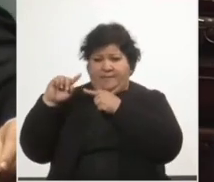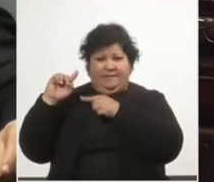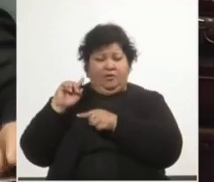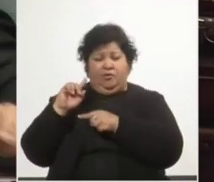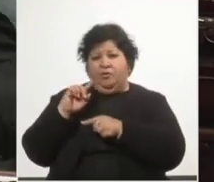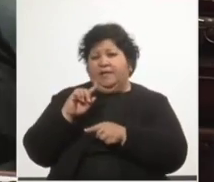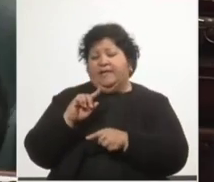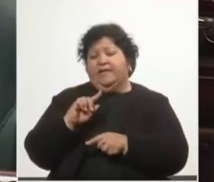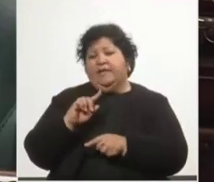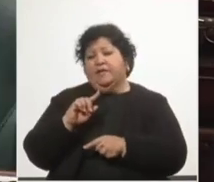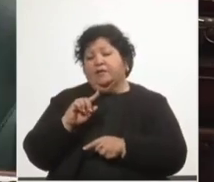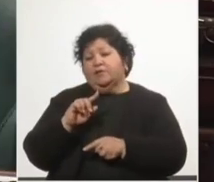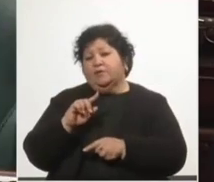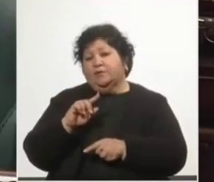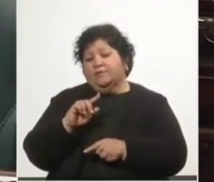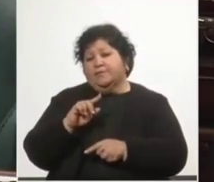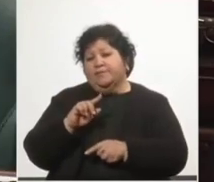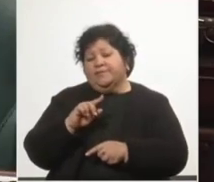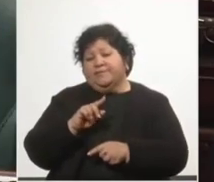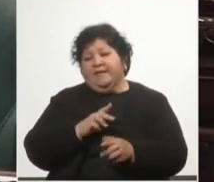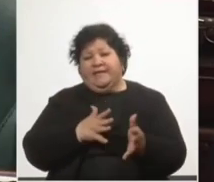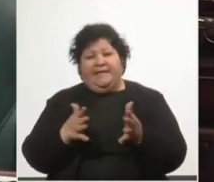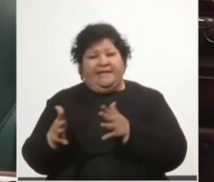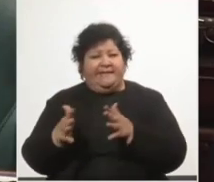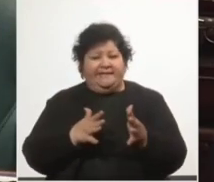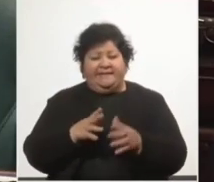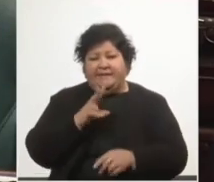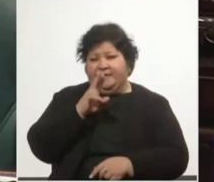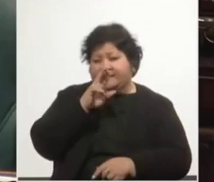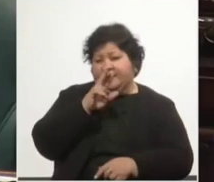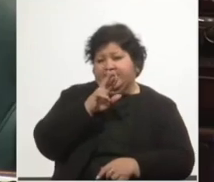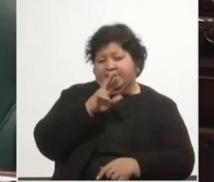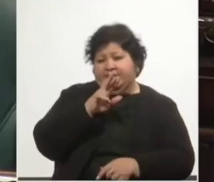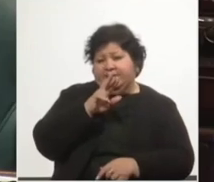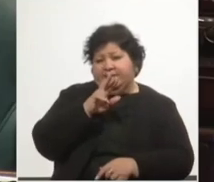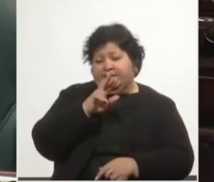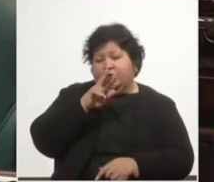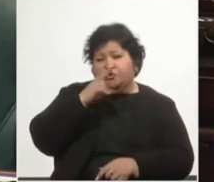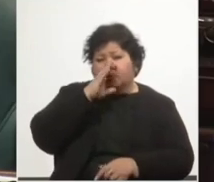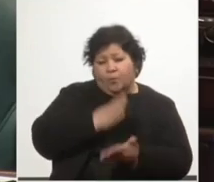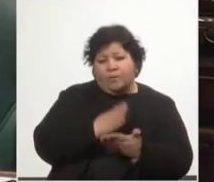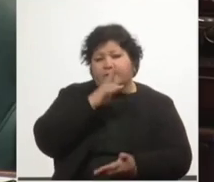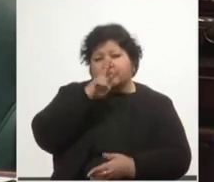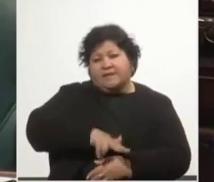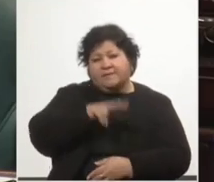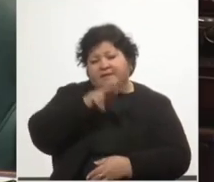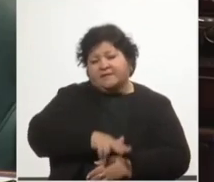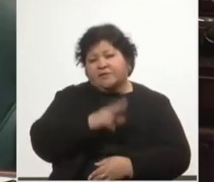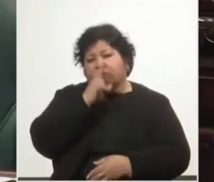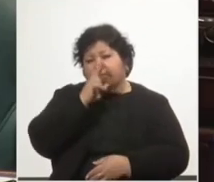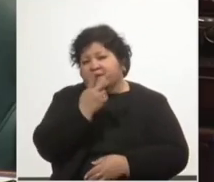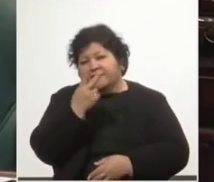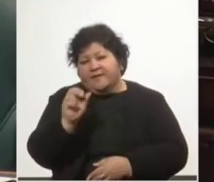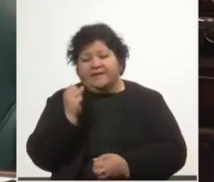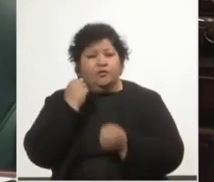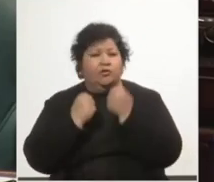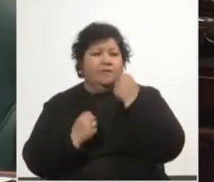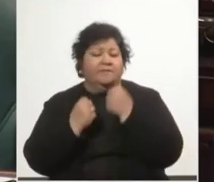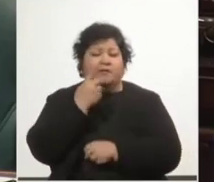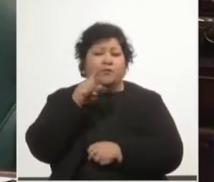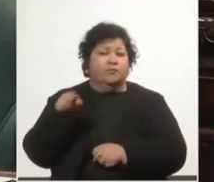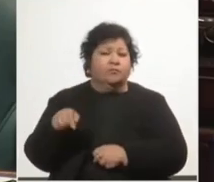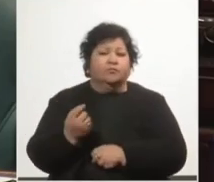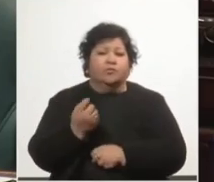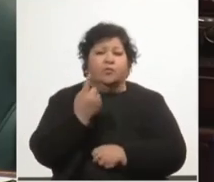últimos tres trimestres, entre el tercero de 2020 y el segundo de 2021, la economía uruguaya creció tan solo 2.1%.